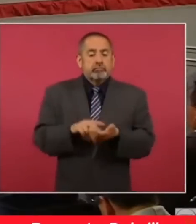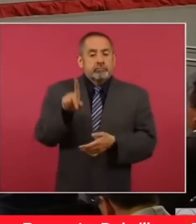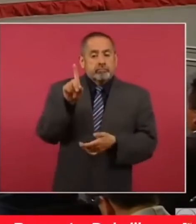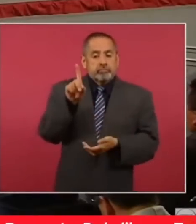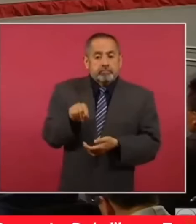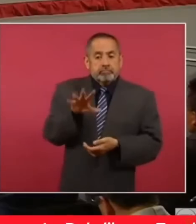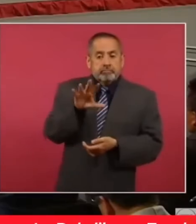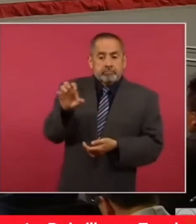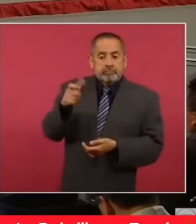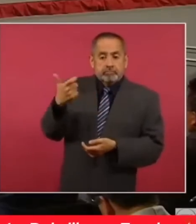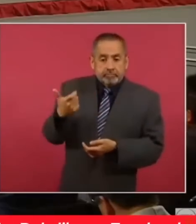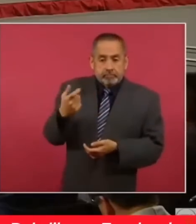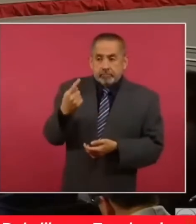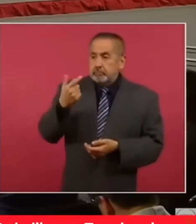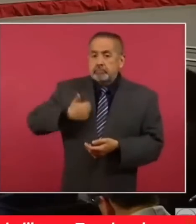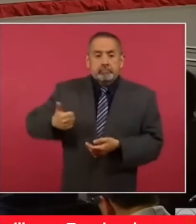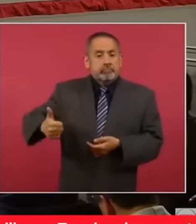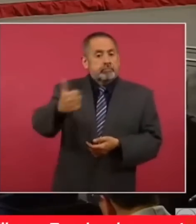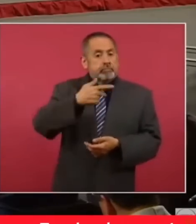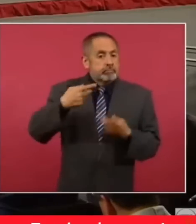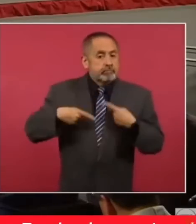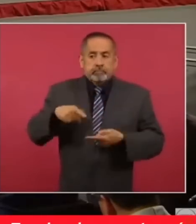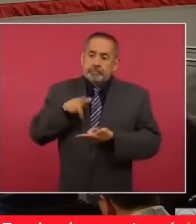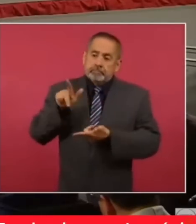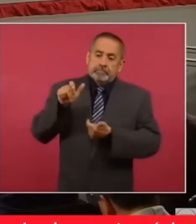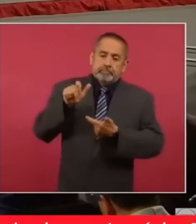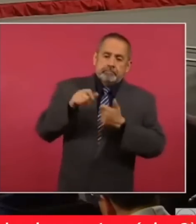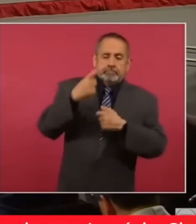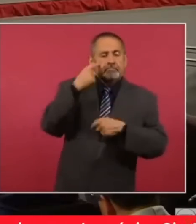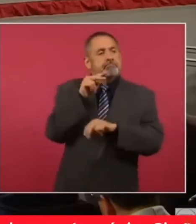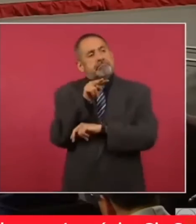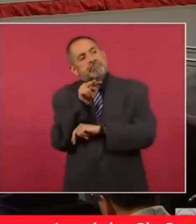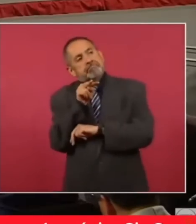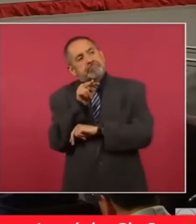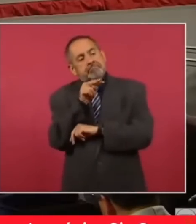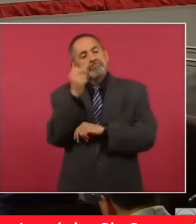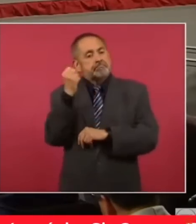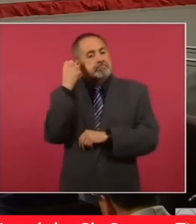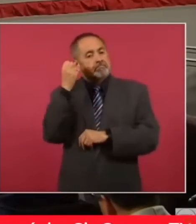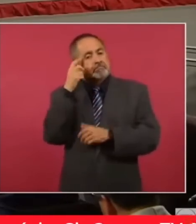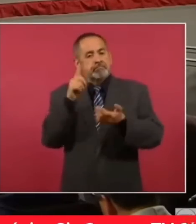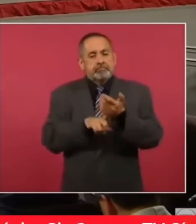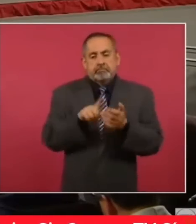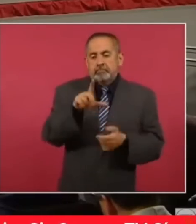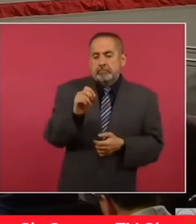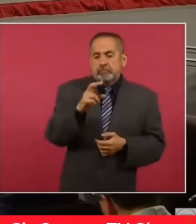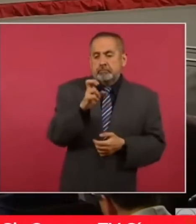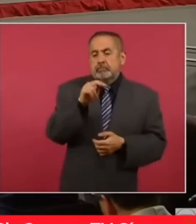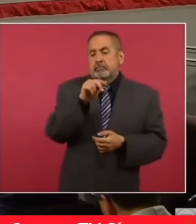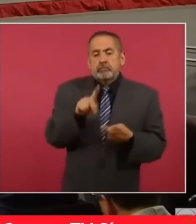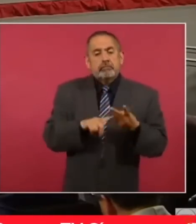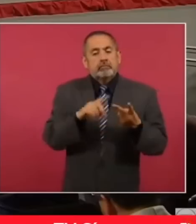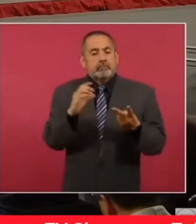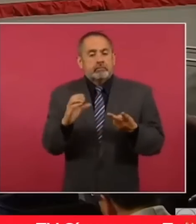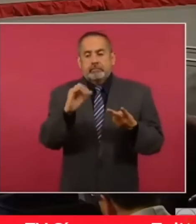quinientos pesos por persona para escuchar a Lorenzo y a su compañerito Ciro Muralla.